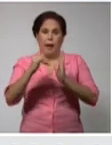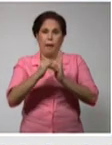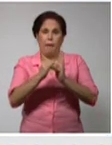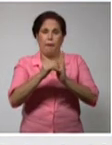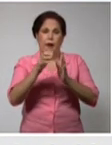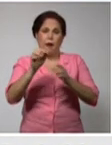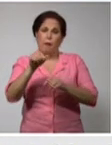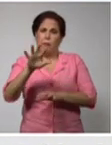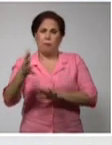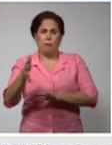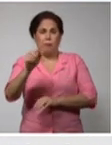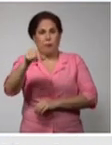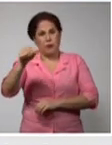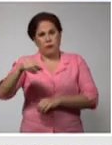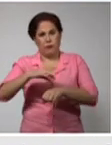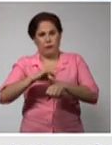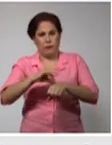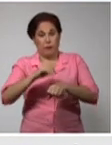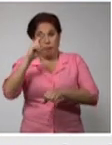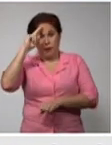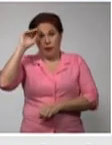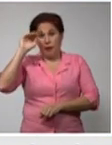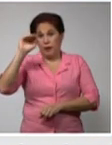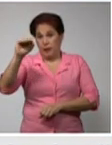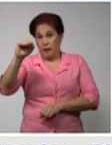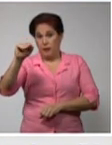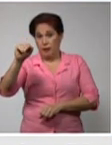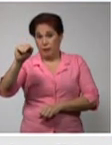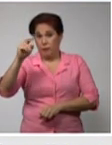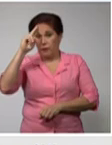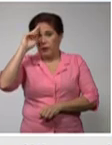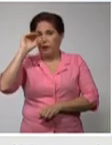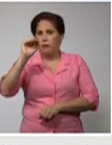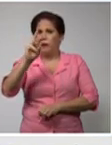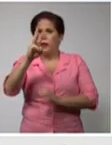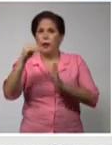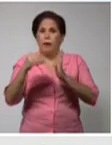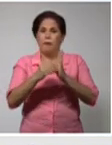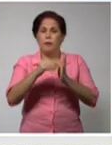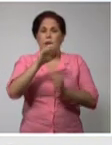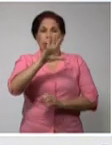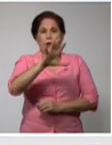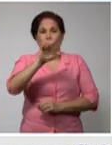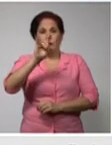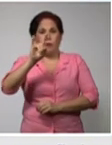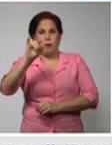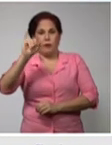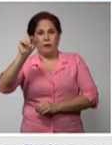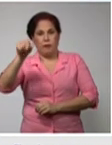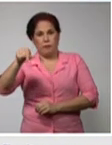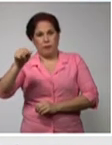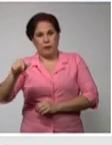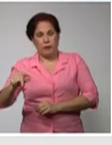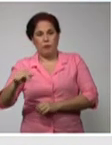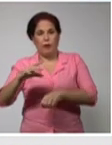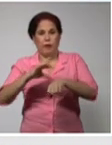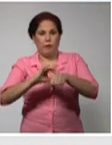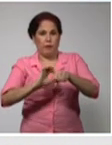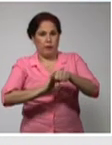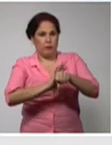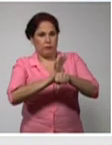pues mantiene ingresados activos 3.596 personas con COVID-19.